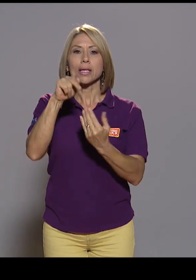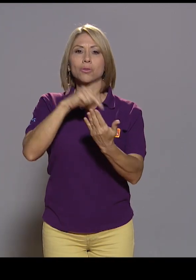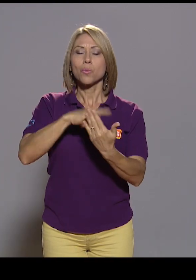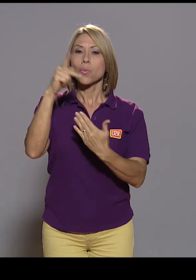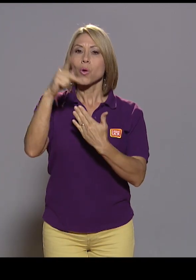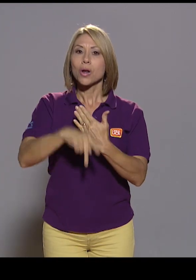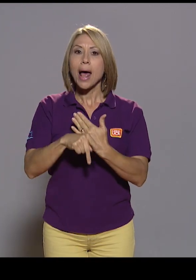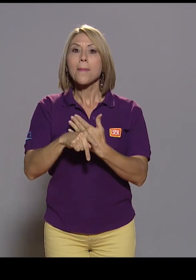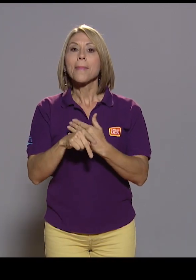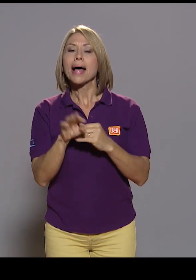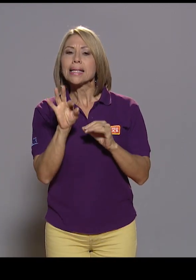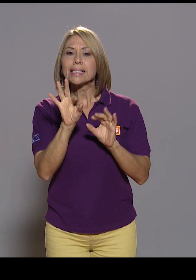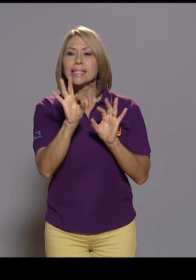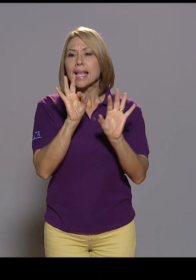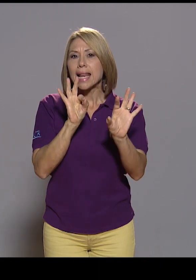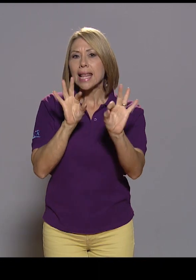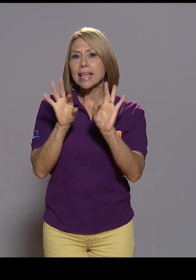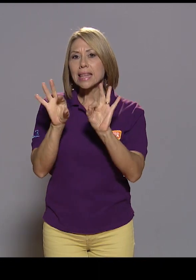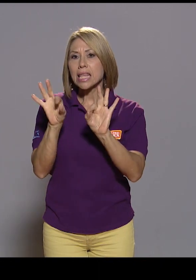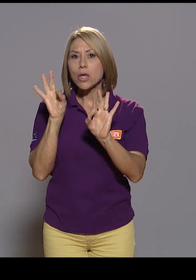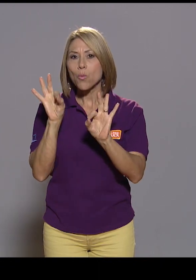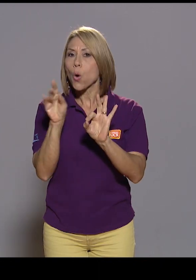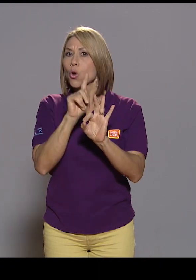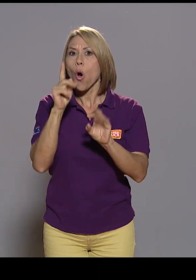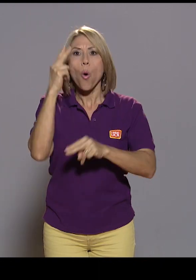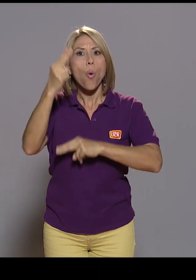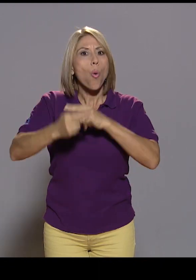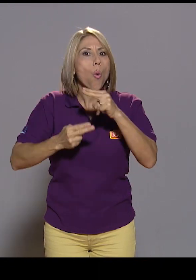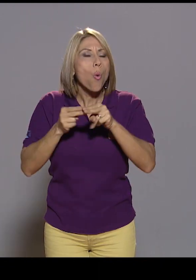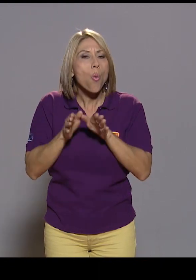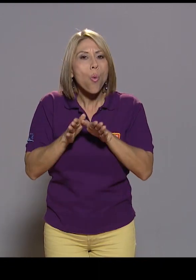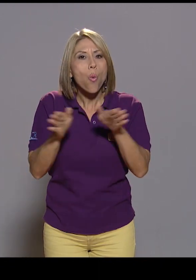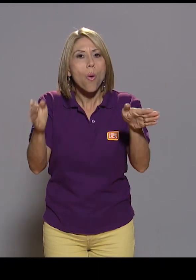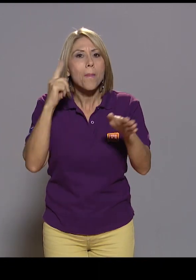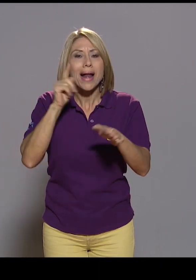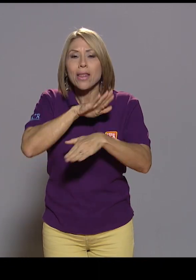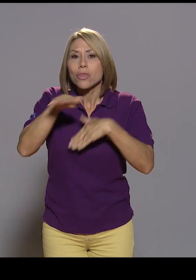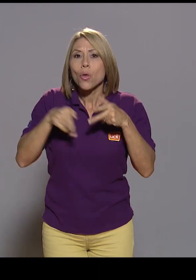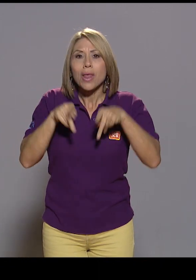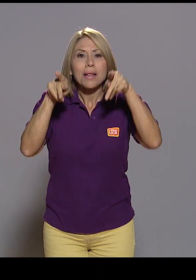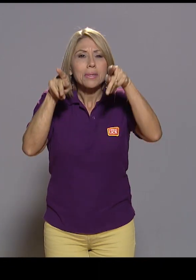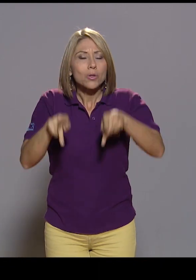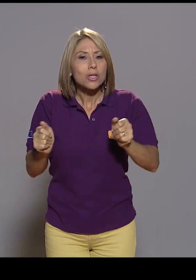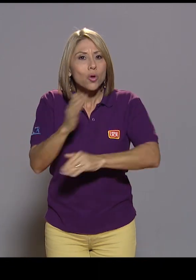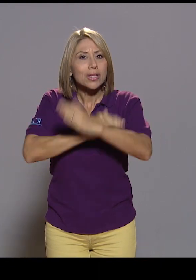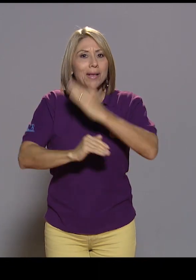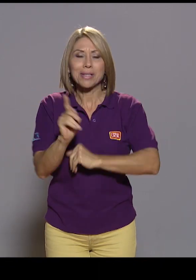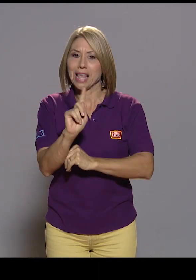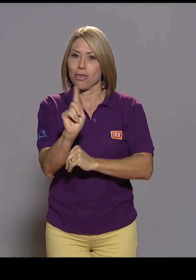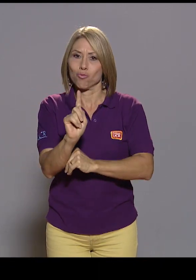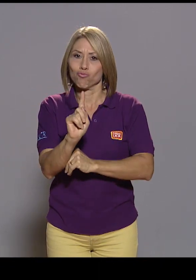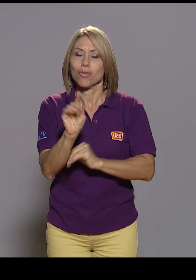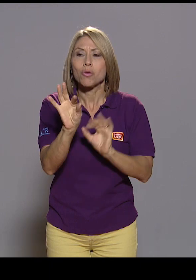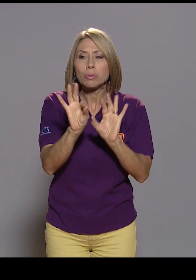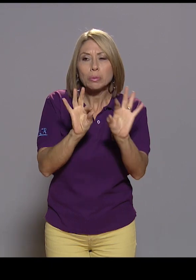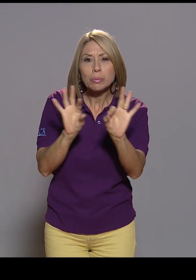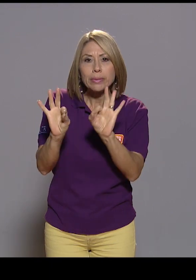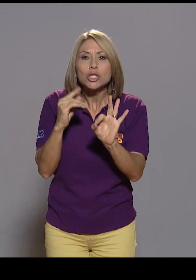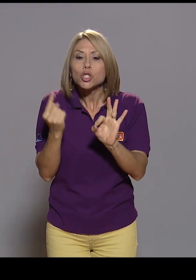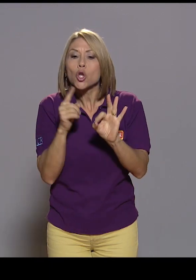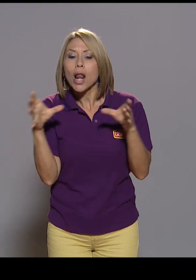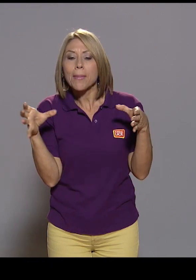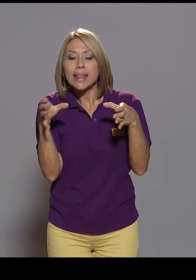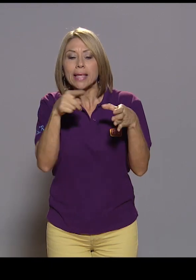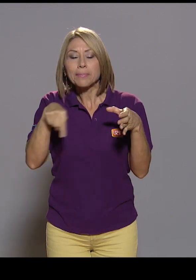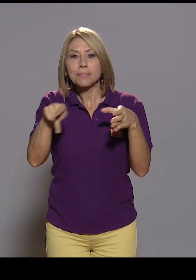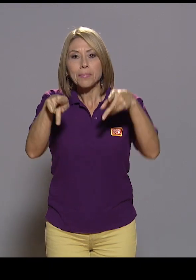un programa selectivo, ¿verdad? No es universal, no está hecho para todas las personas con discapacidad, sino únicamente para